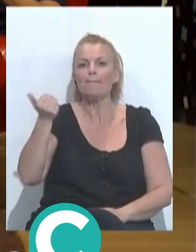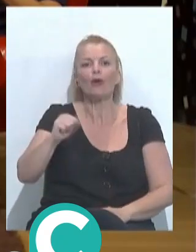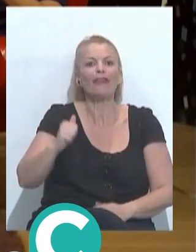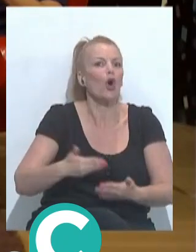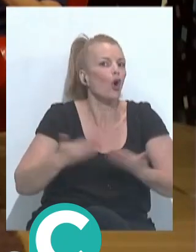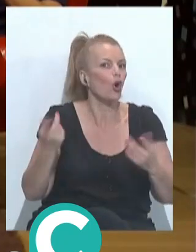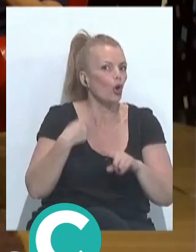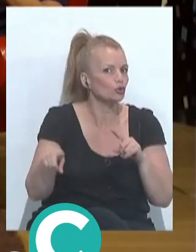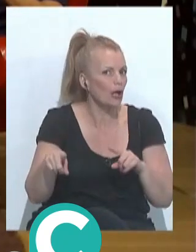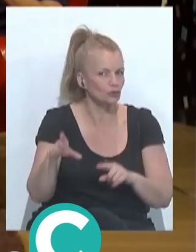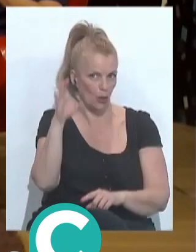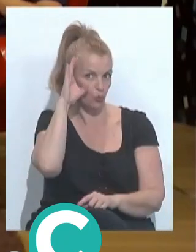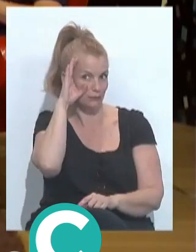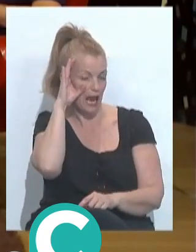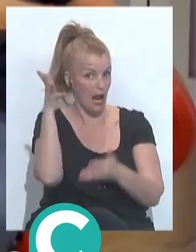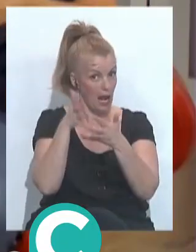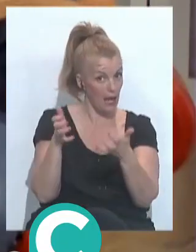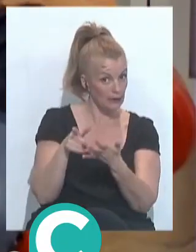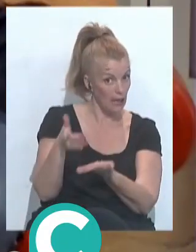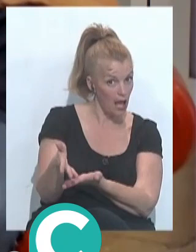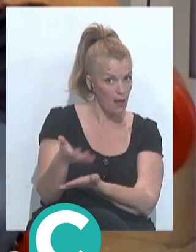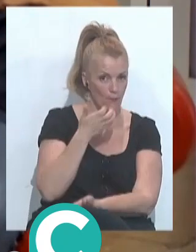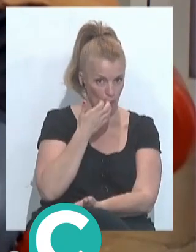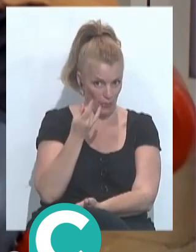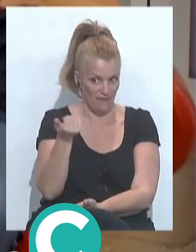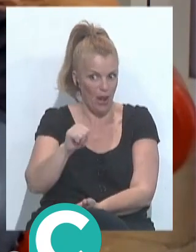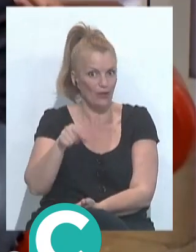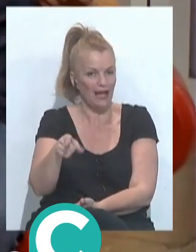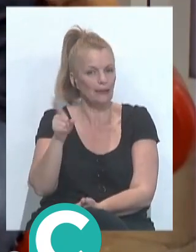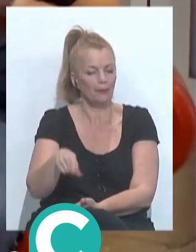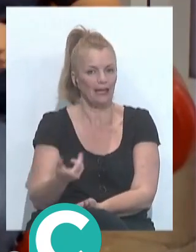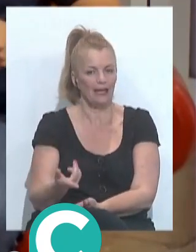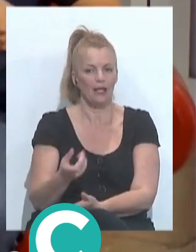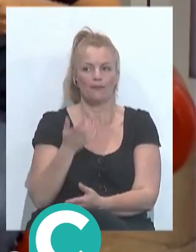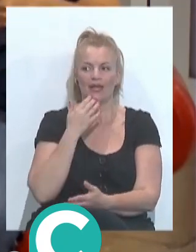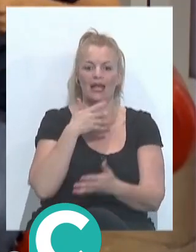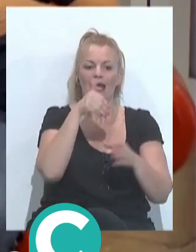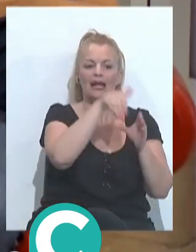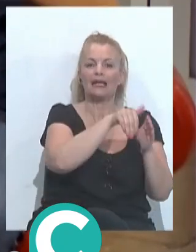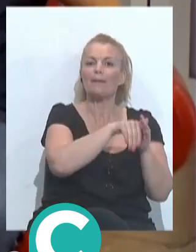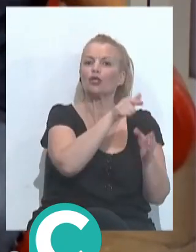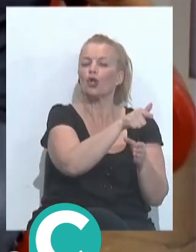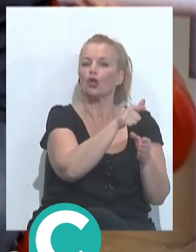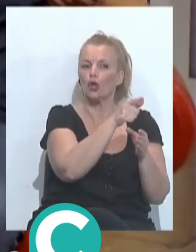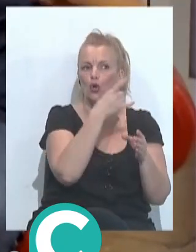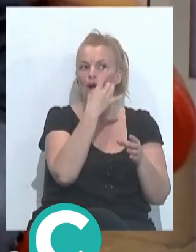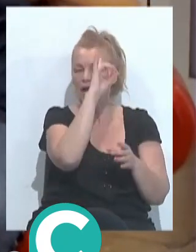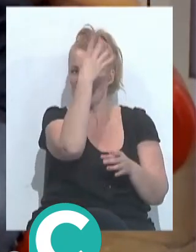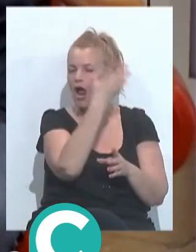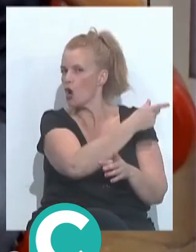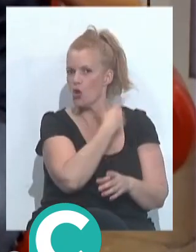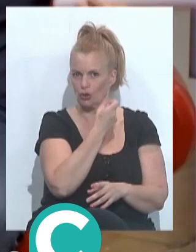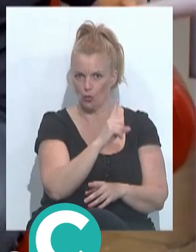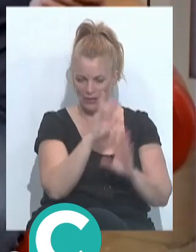que estamos escuchando decir unas letras por ejemplo así nos vamos el repertorio del bizcocho vale que no te guste la idea pero